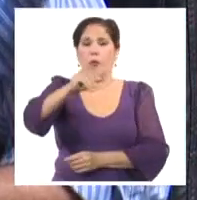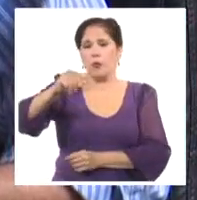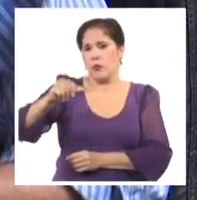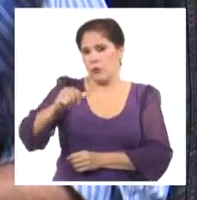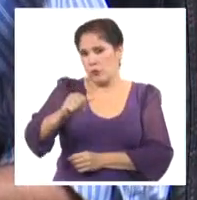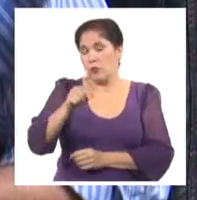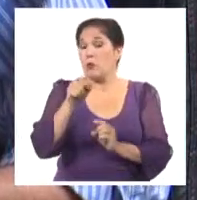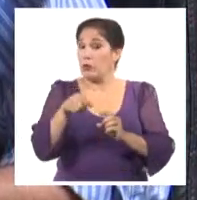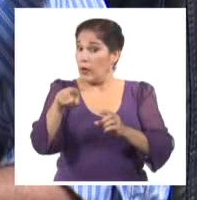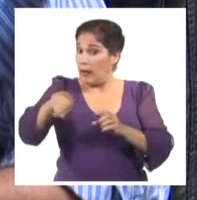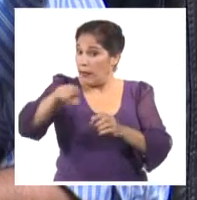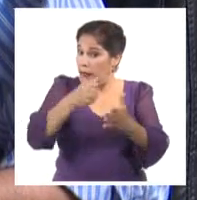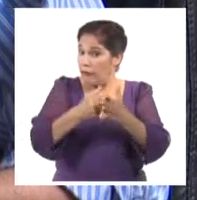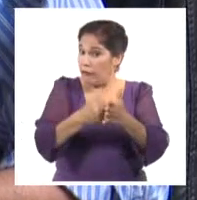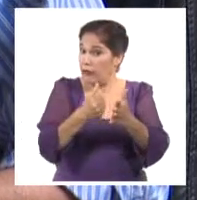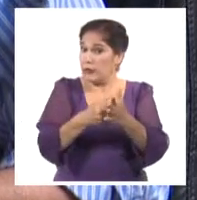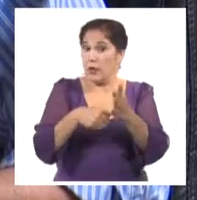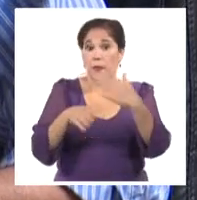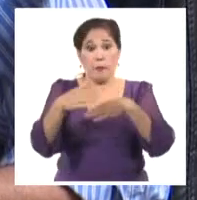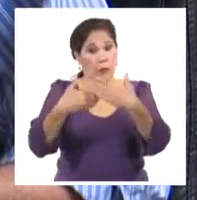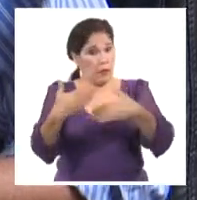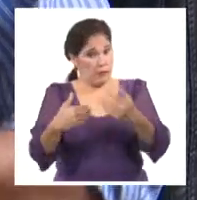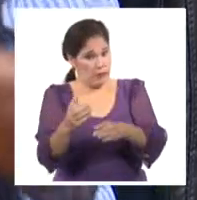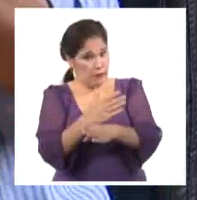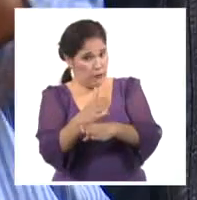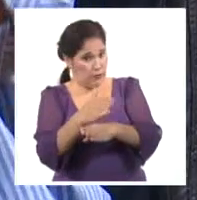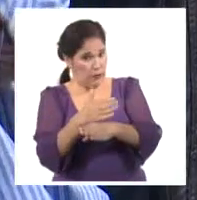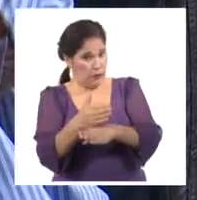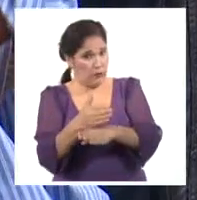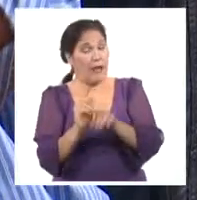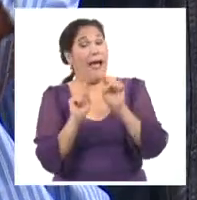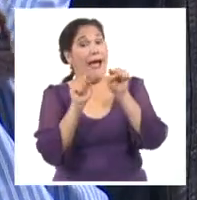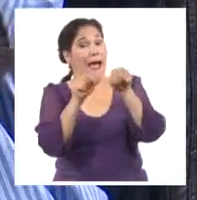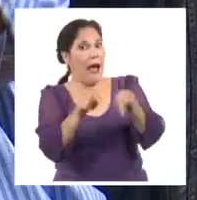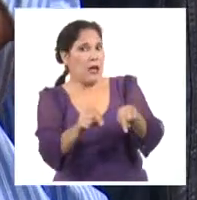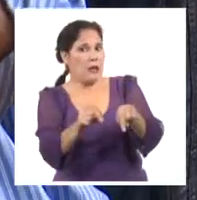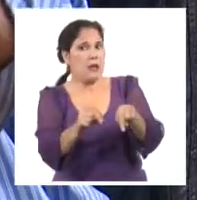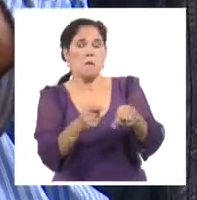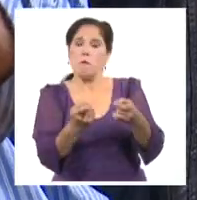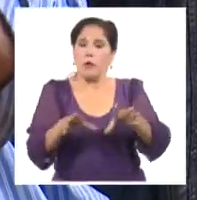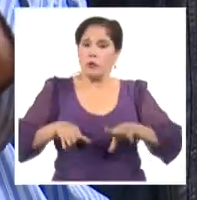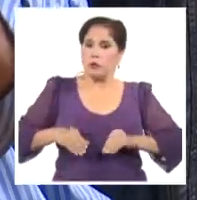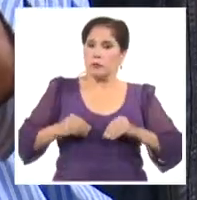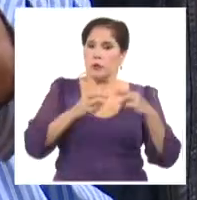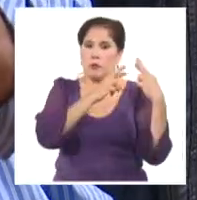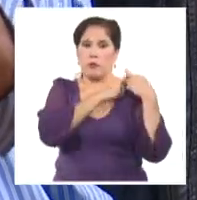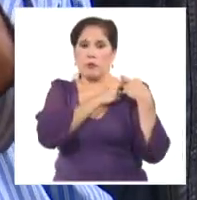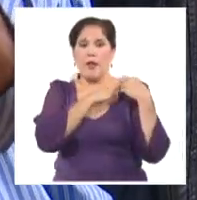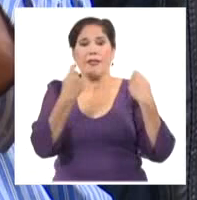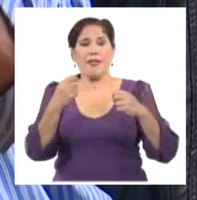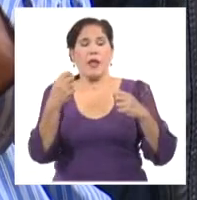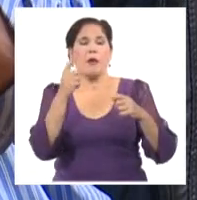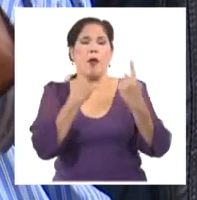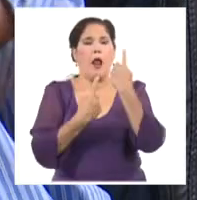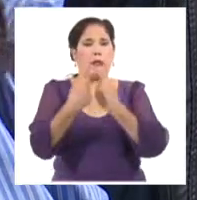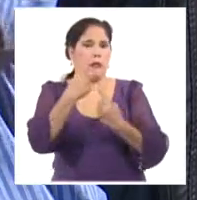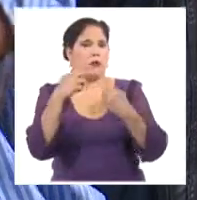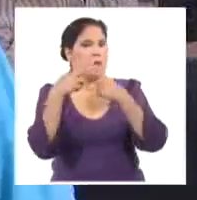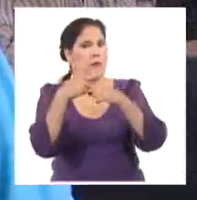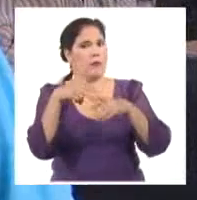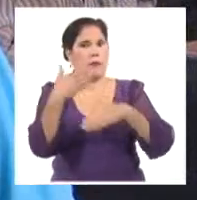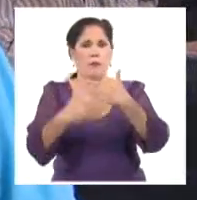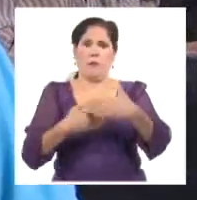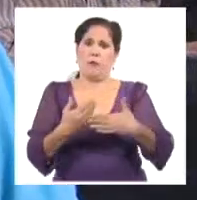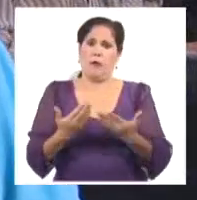enfrentan a disímiles problemas y están ahí asumiendo esa responsabilidad por el